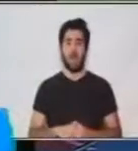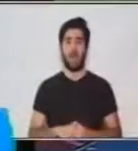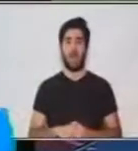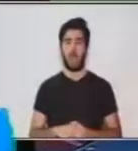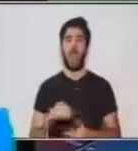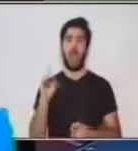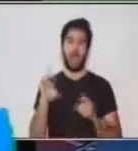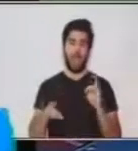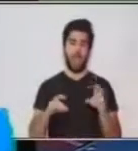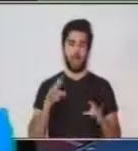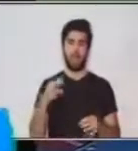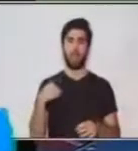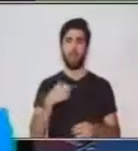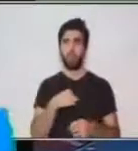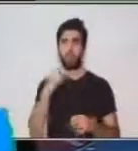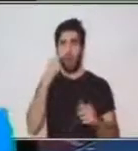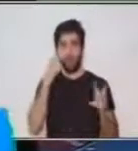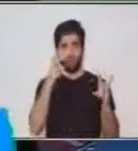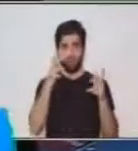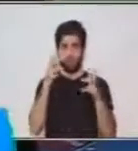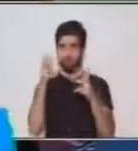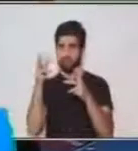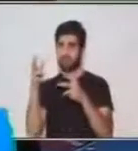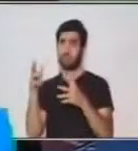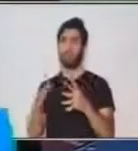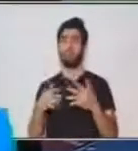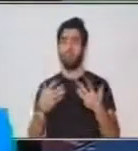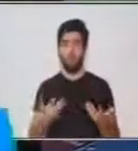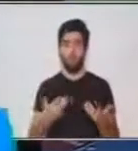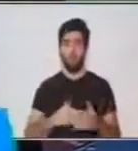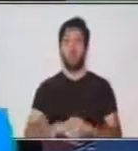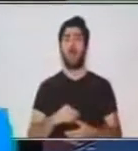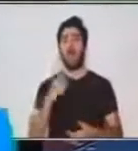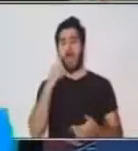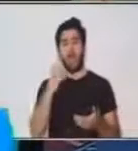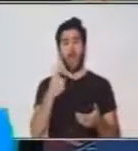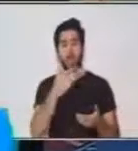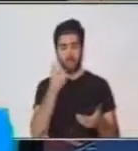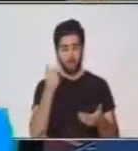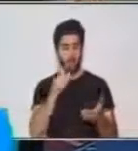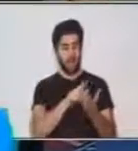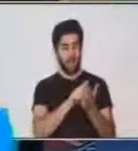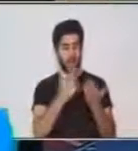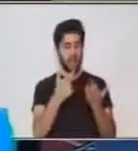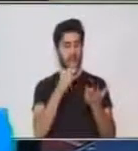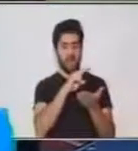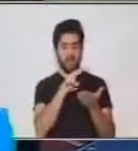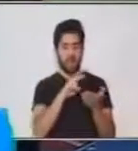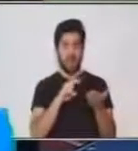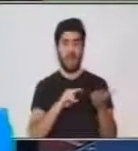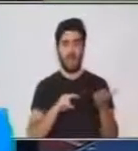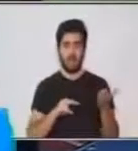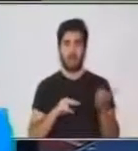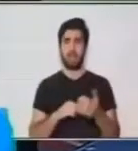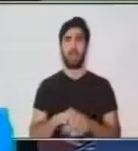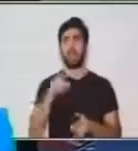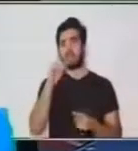muchas veces, obviamente a través de la lectura, leyendo libros y